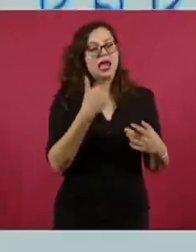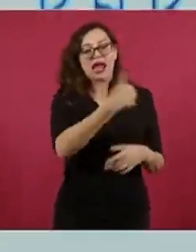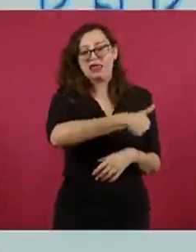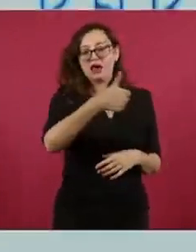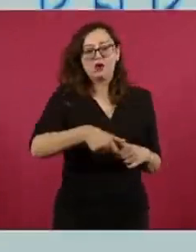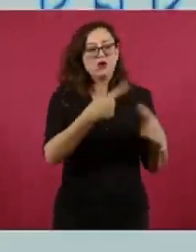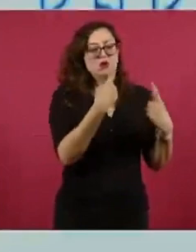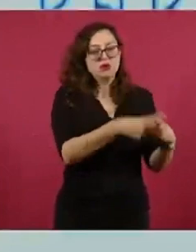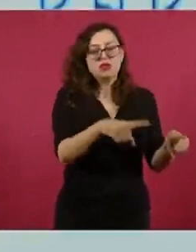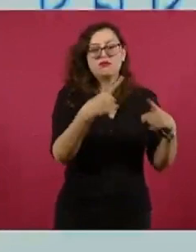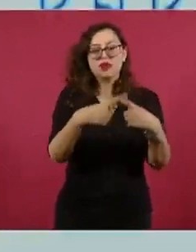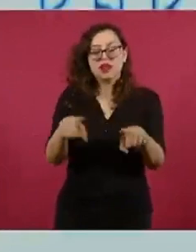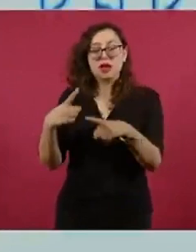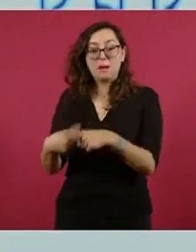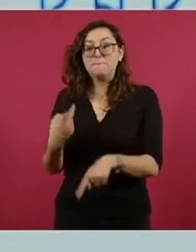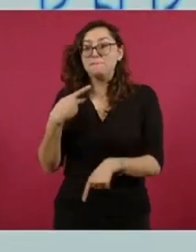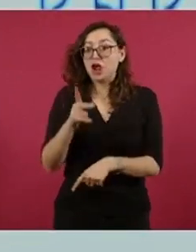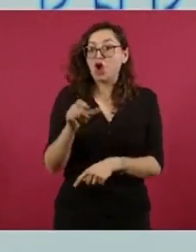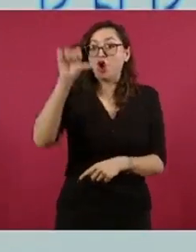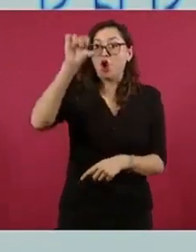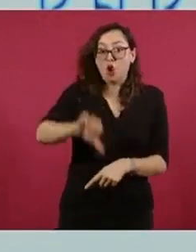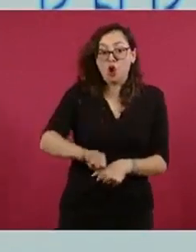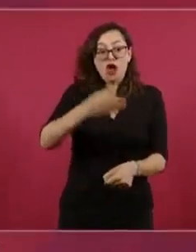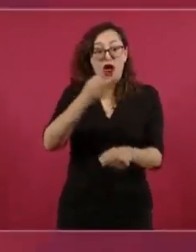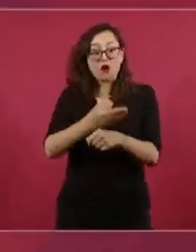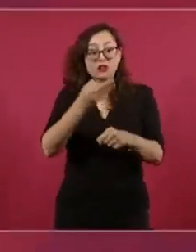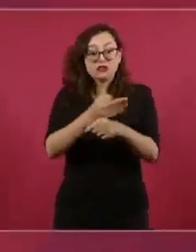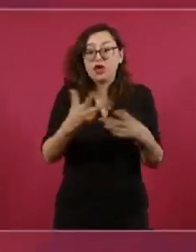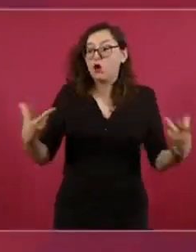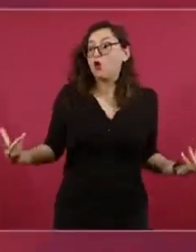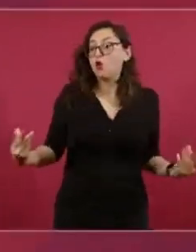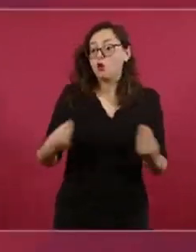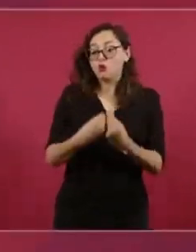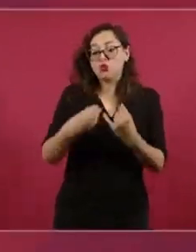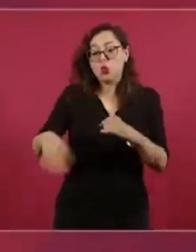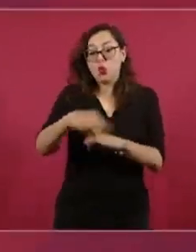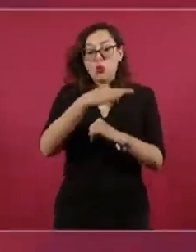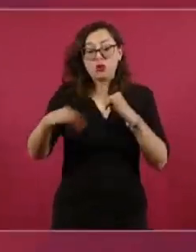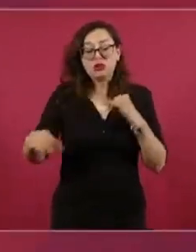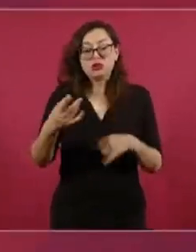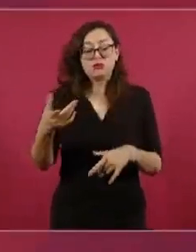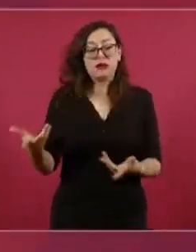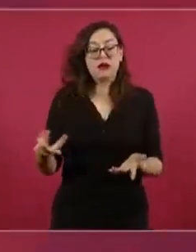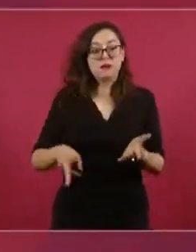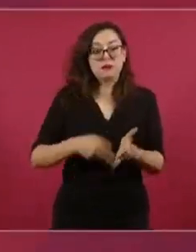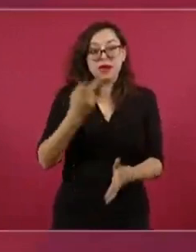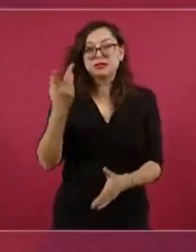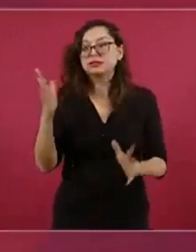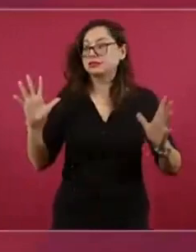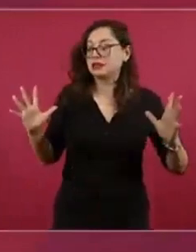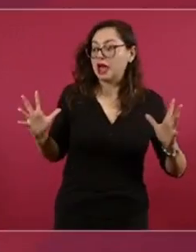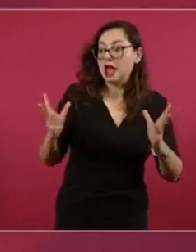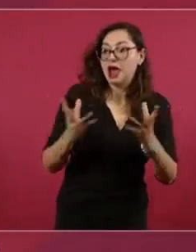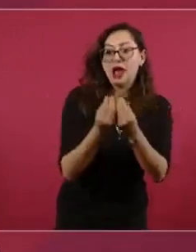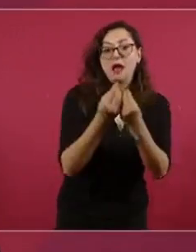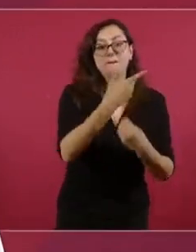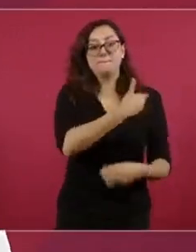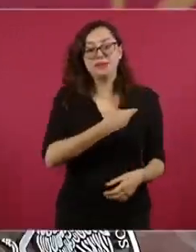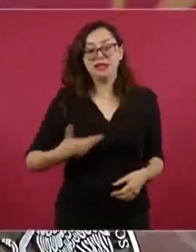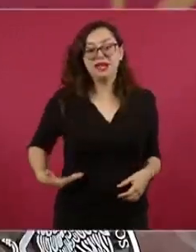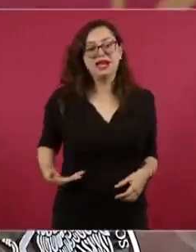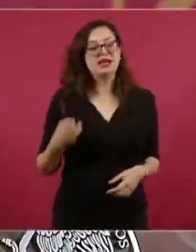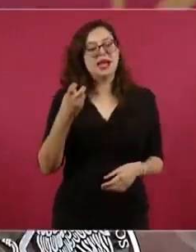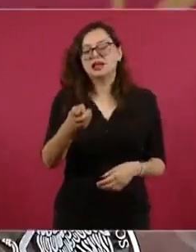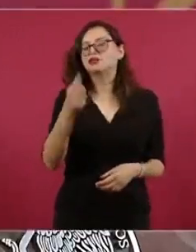manera. Pero este instante, este momento con el presidente siempre ha sido la cerecita del